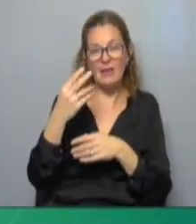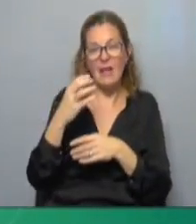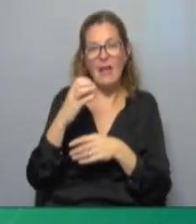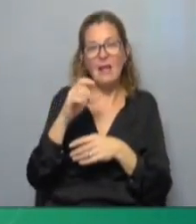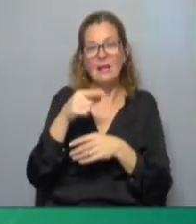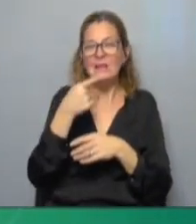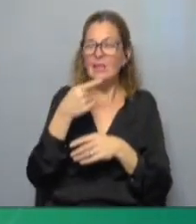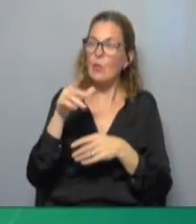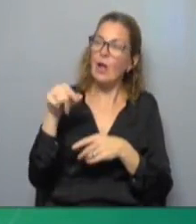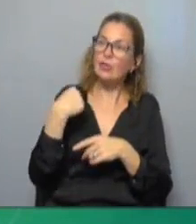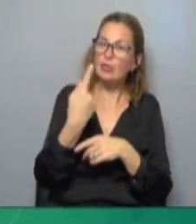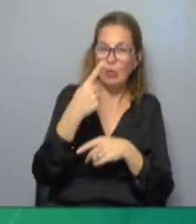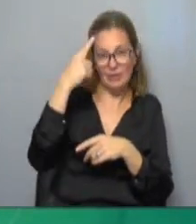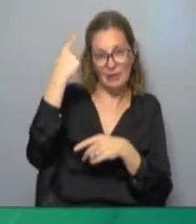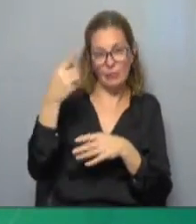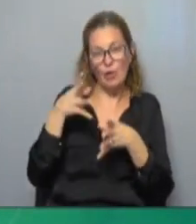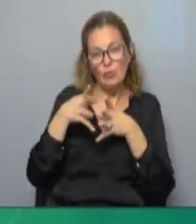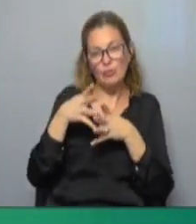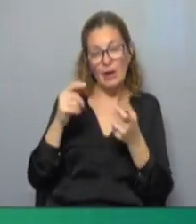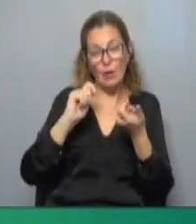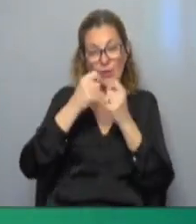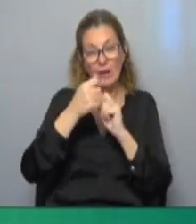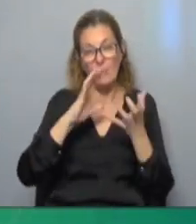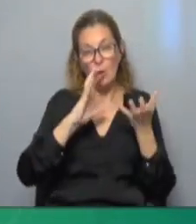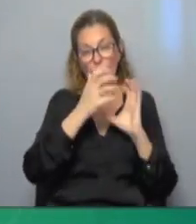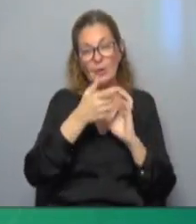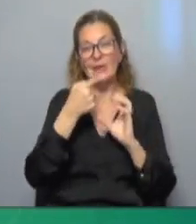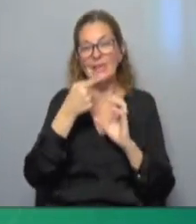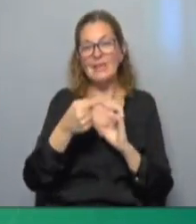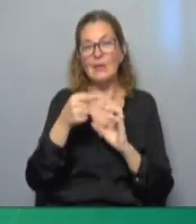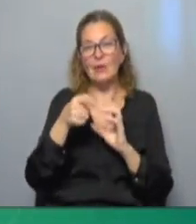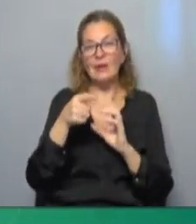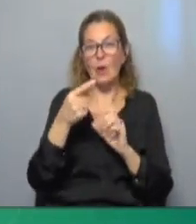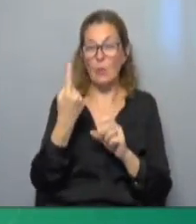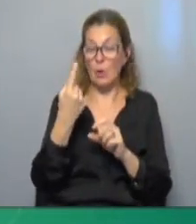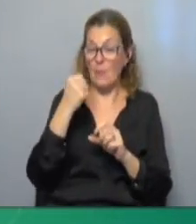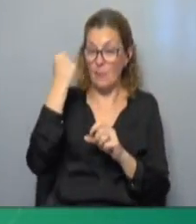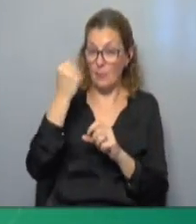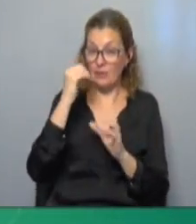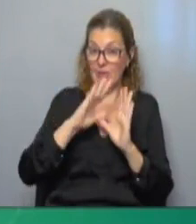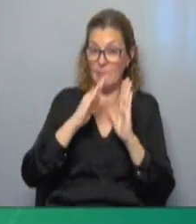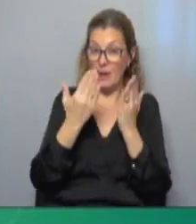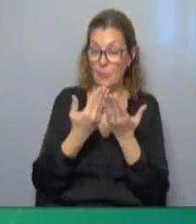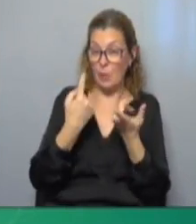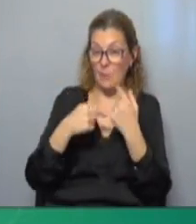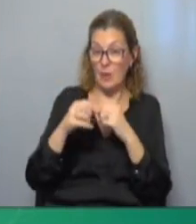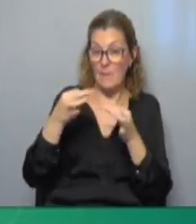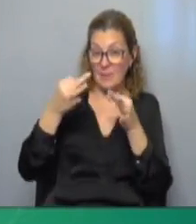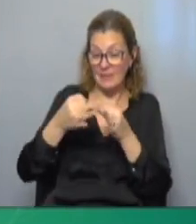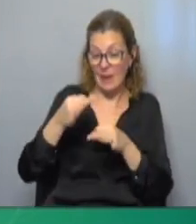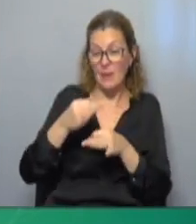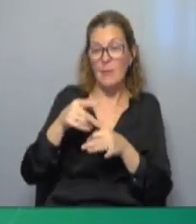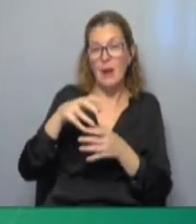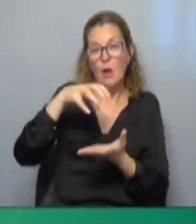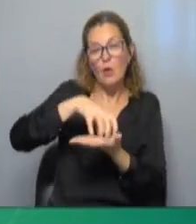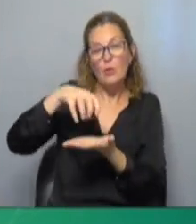llamó a la comunidad internacional a luchar contra el cambio climático ya que afirmó que era una prioridad para el mundo pero en especial para los pequeños